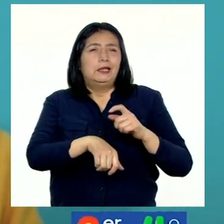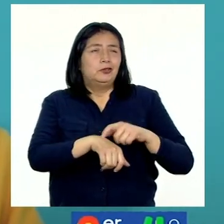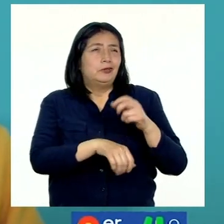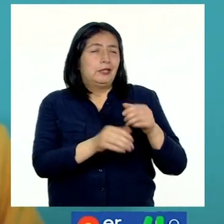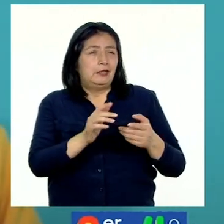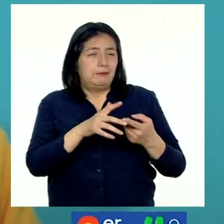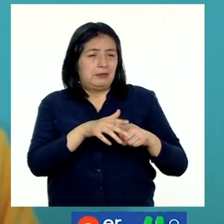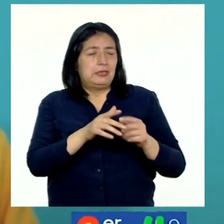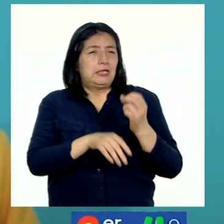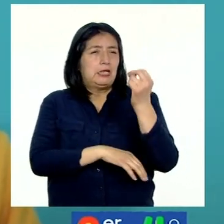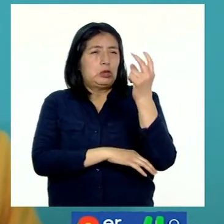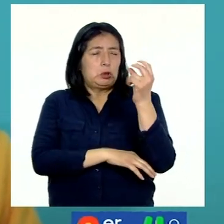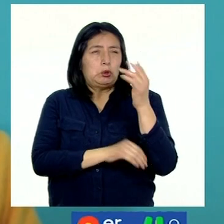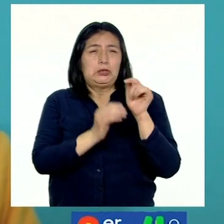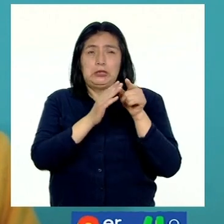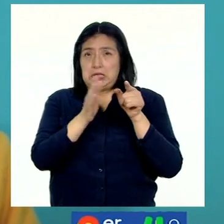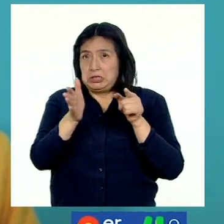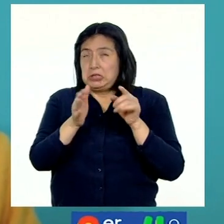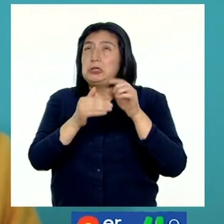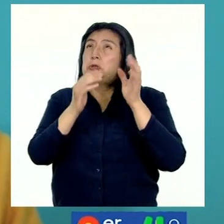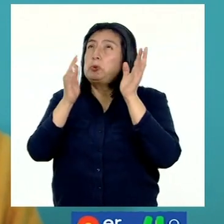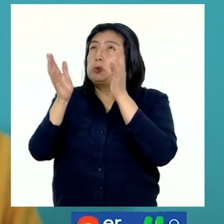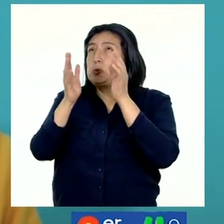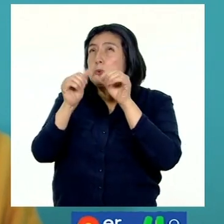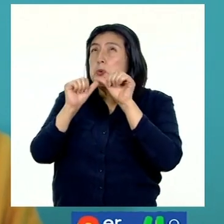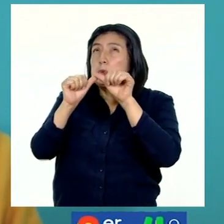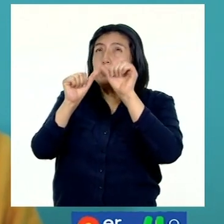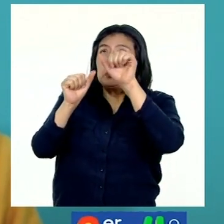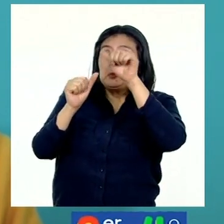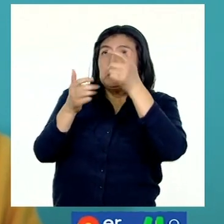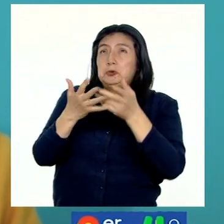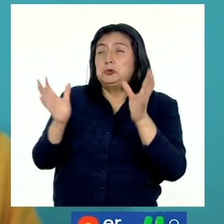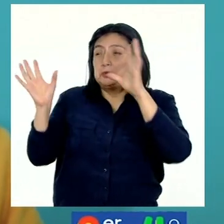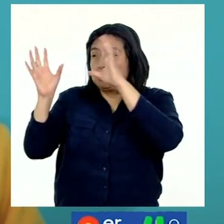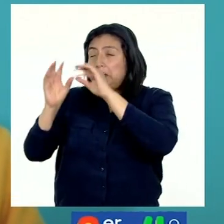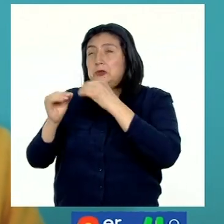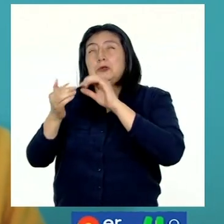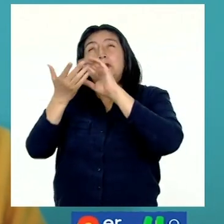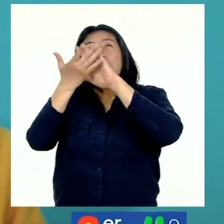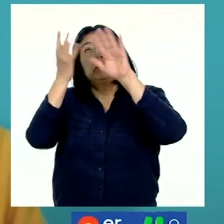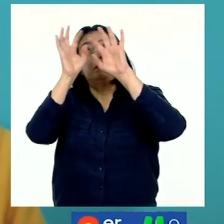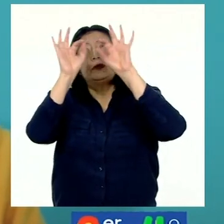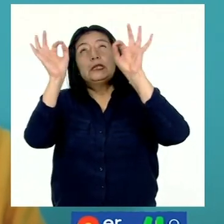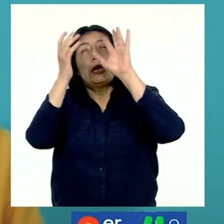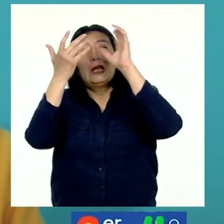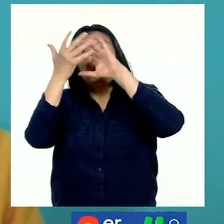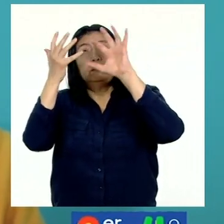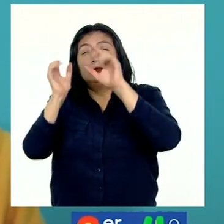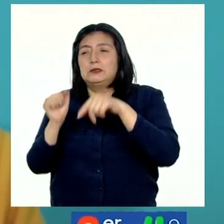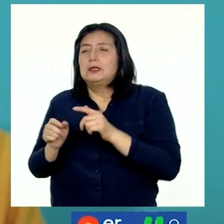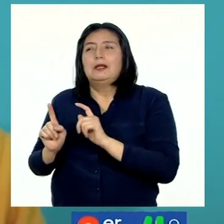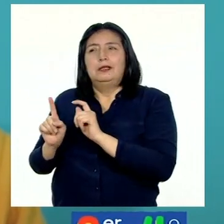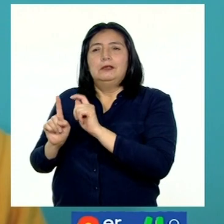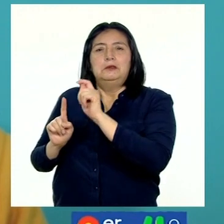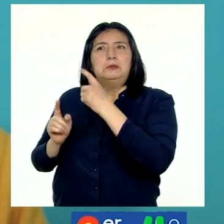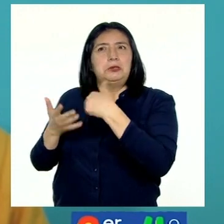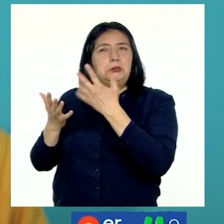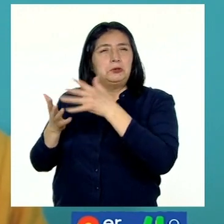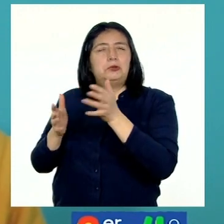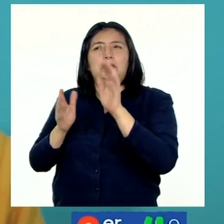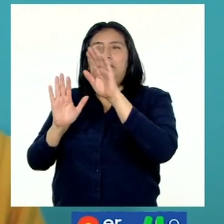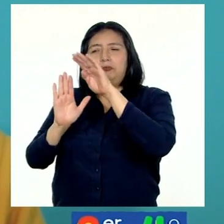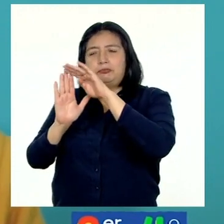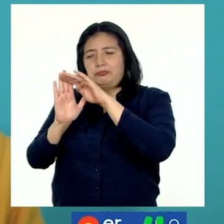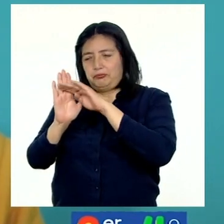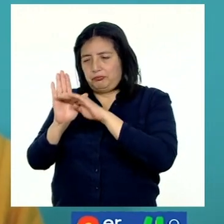mediodía. Y si esas condiciones continúan durante el periodo nocturno, la temperatura del aire va a disminuir